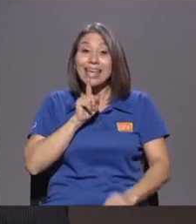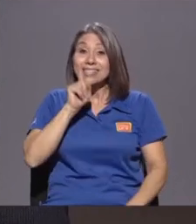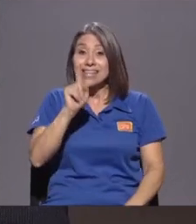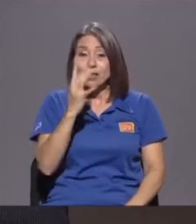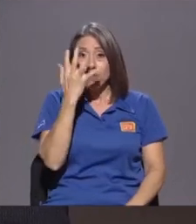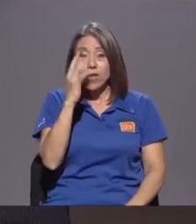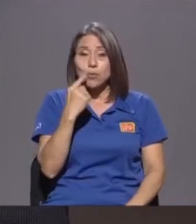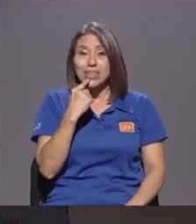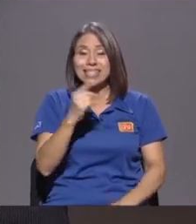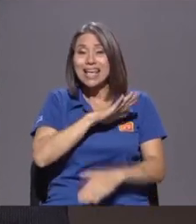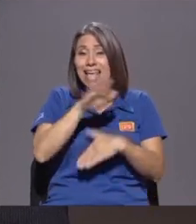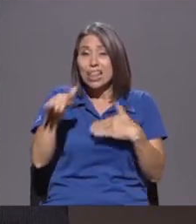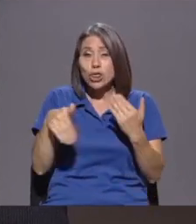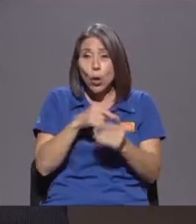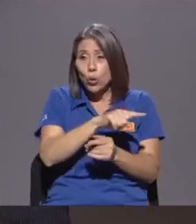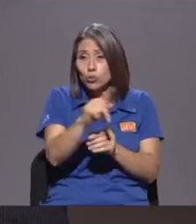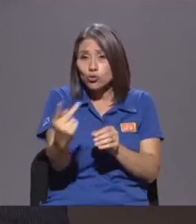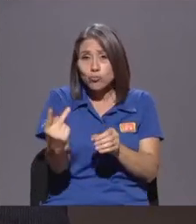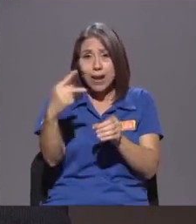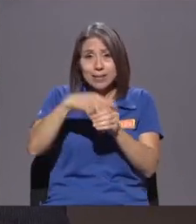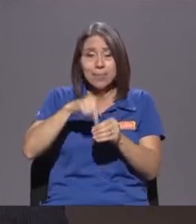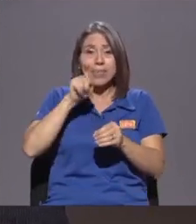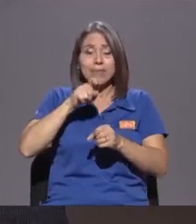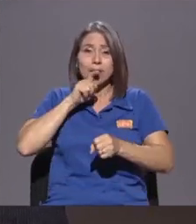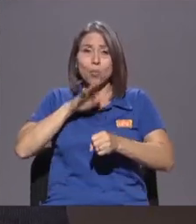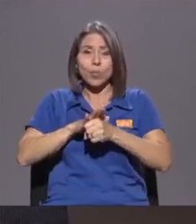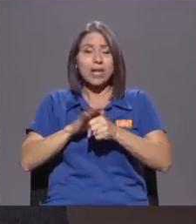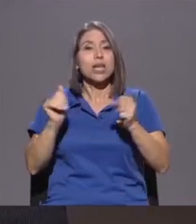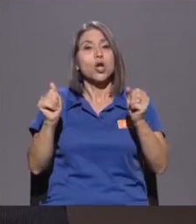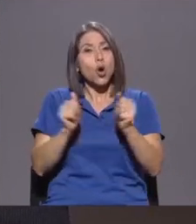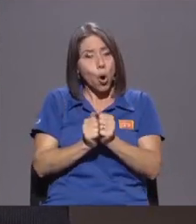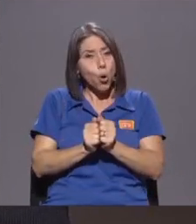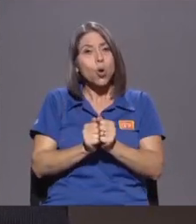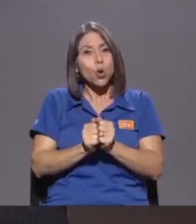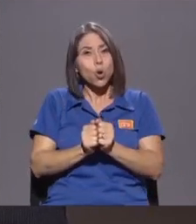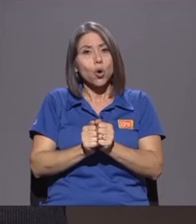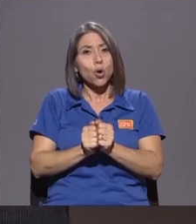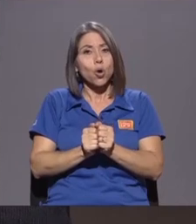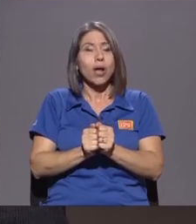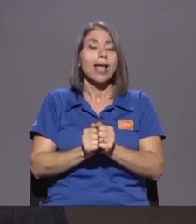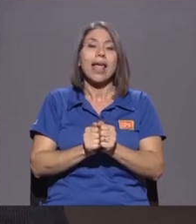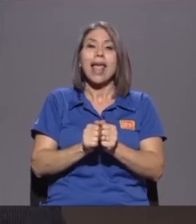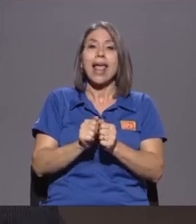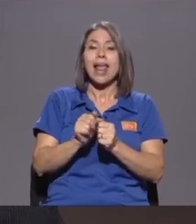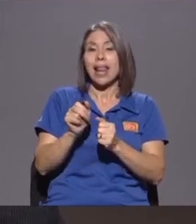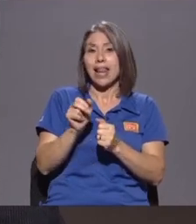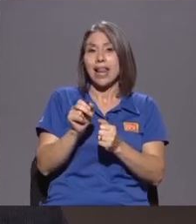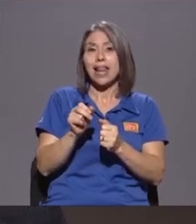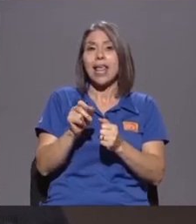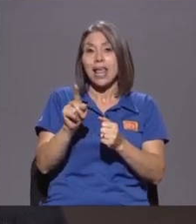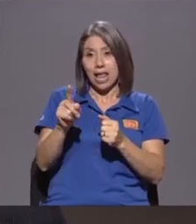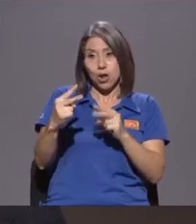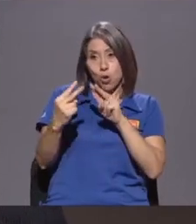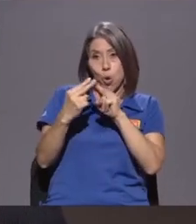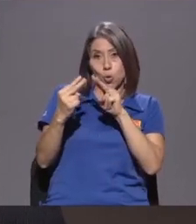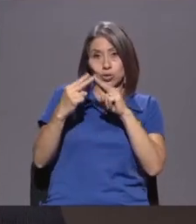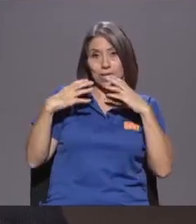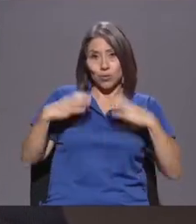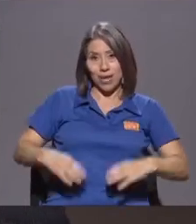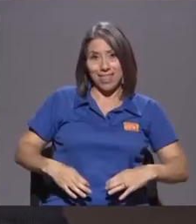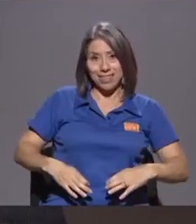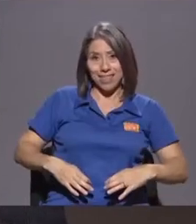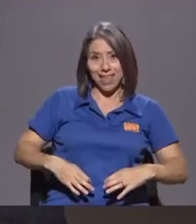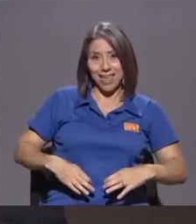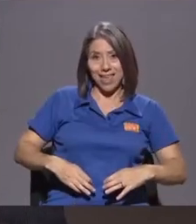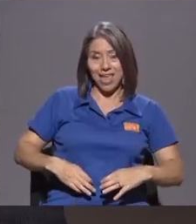Que todos los Participantes Tienen que cumplir Con el KYC Que es el Know your customer El conozco a su cliente No dicen cómo